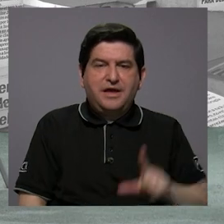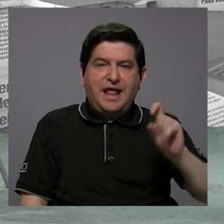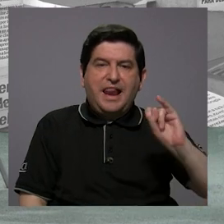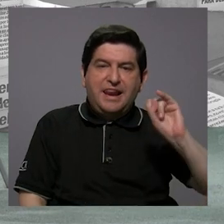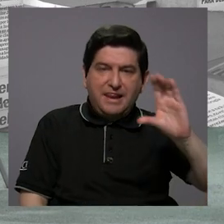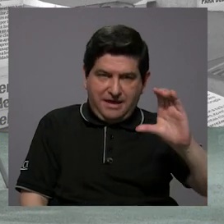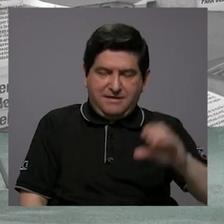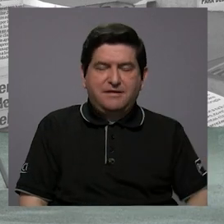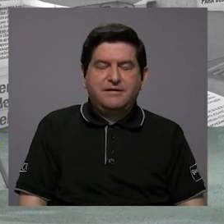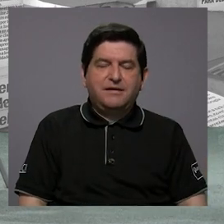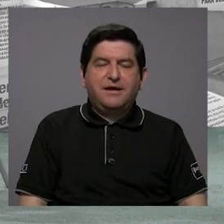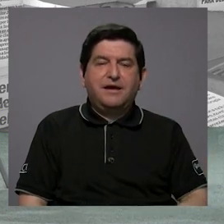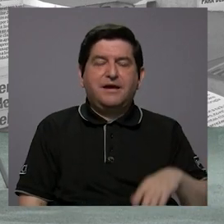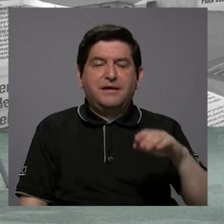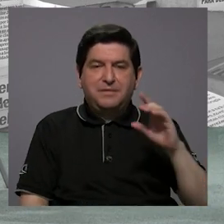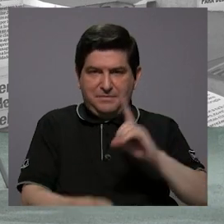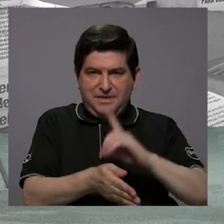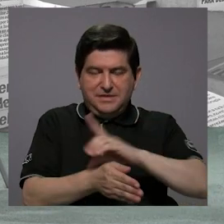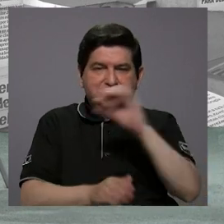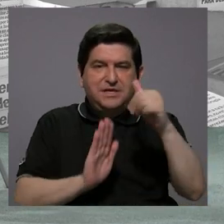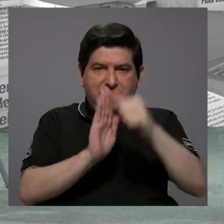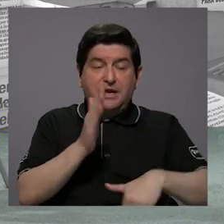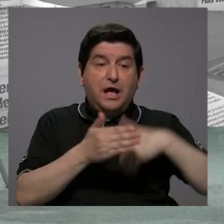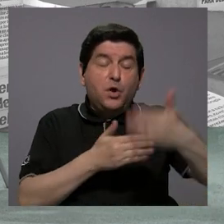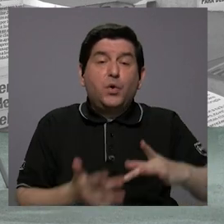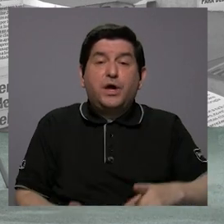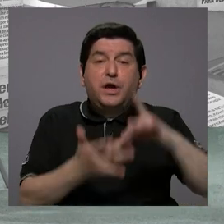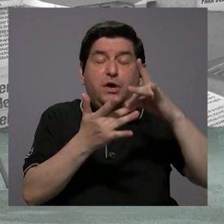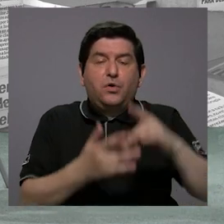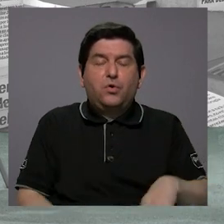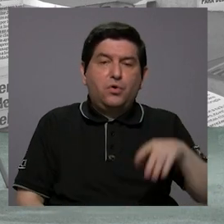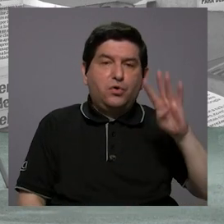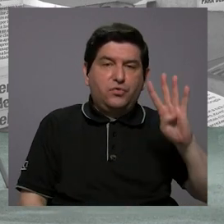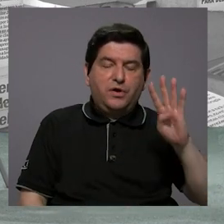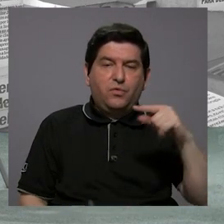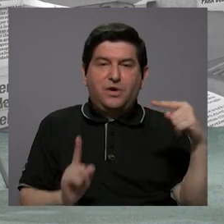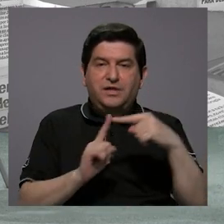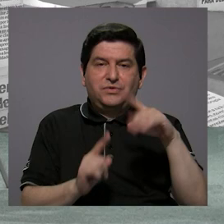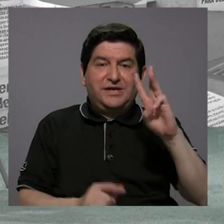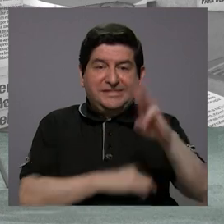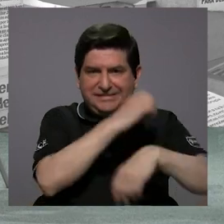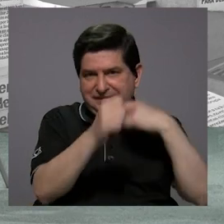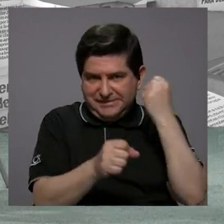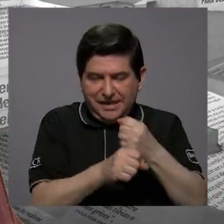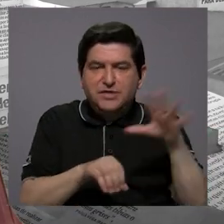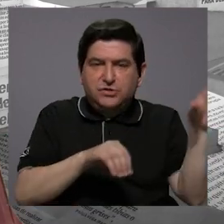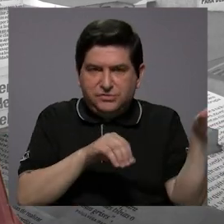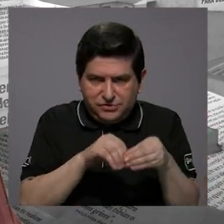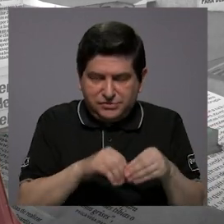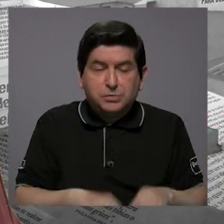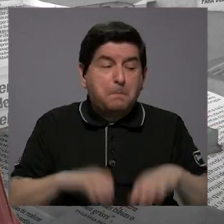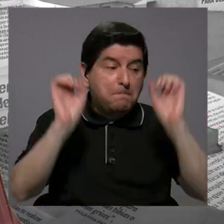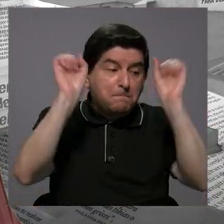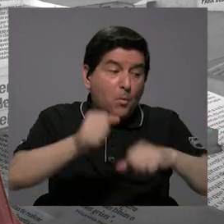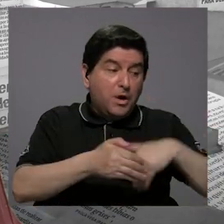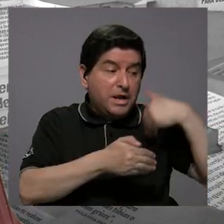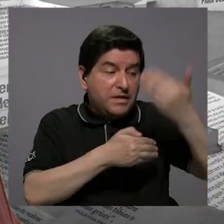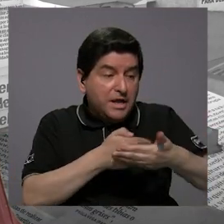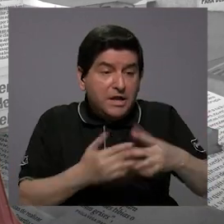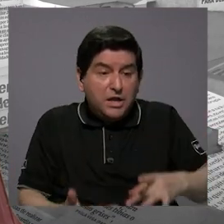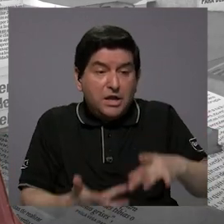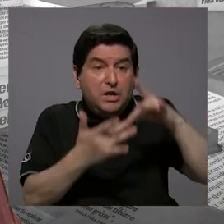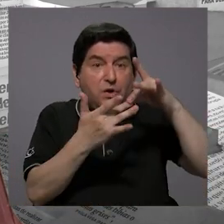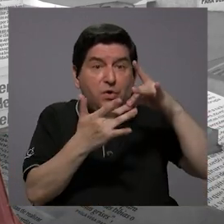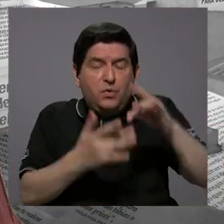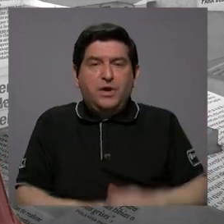licenciatura en medicina y cirugía, y después hace una especialidad que va desde los 4 años hasta los 6 años. Y puede ser que incluso después de esa